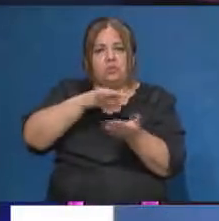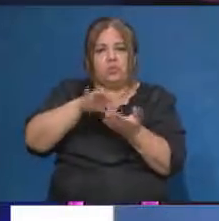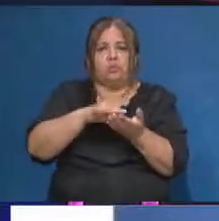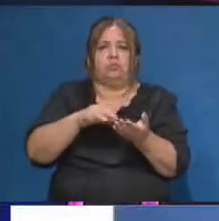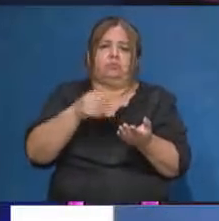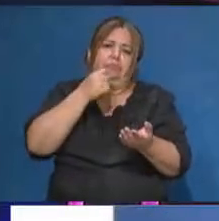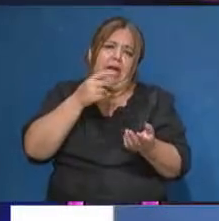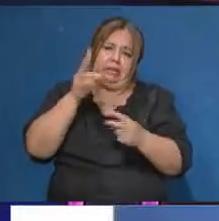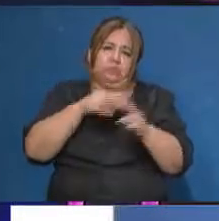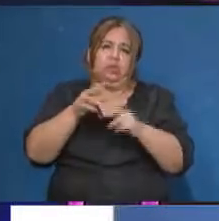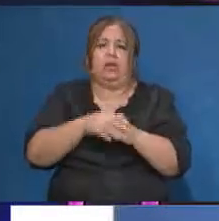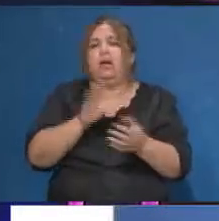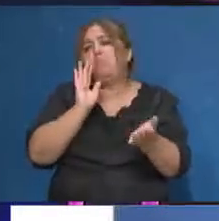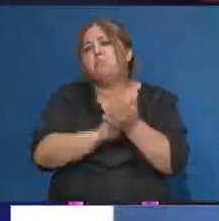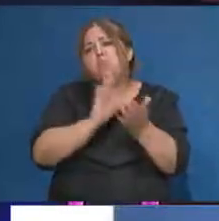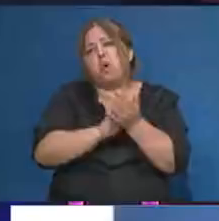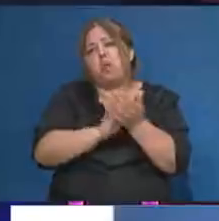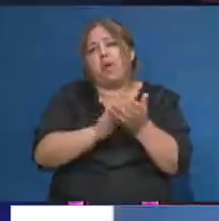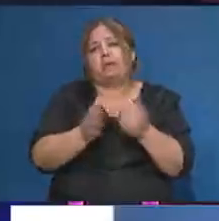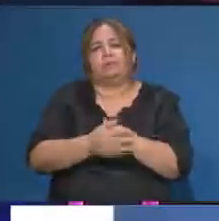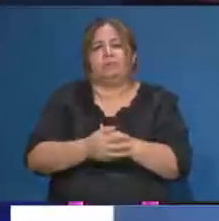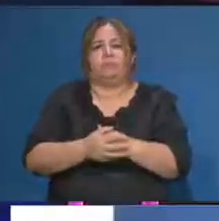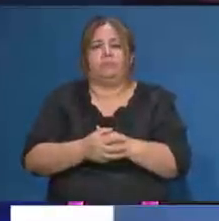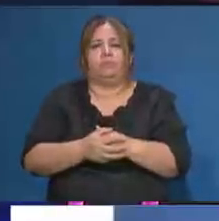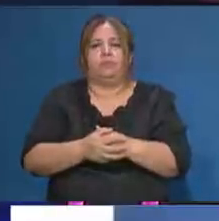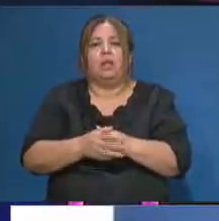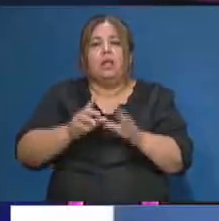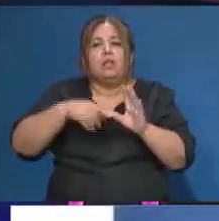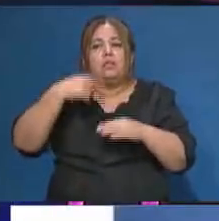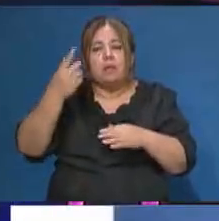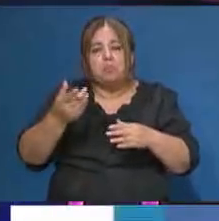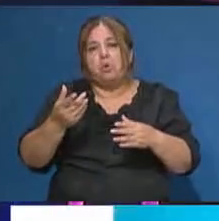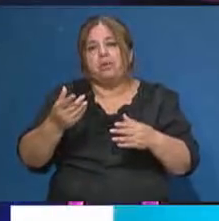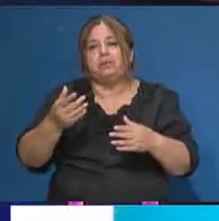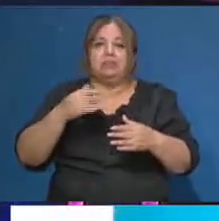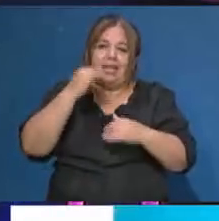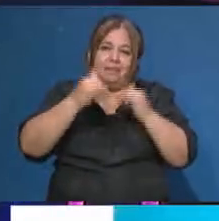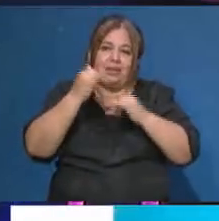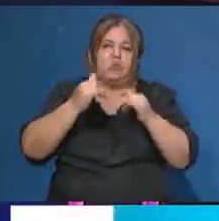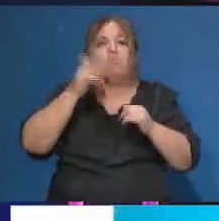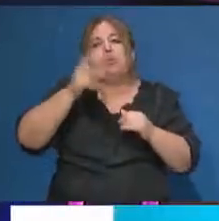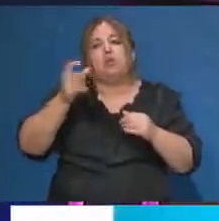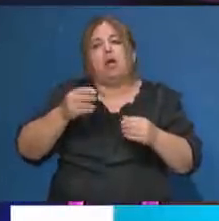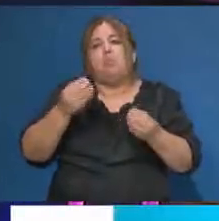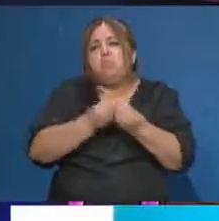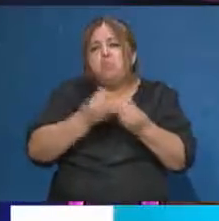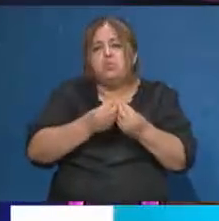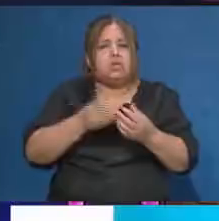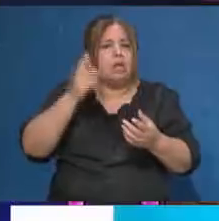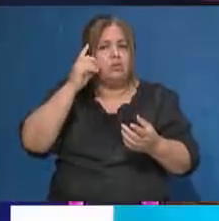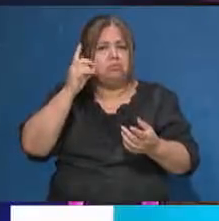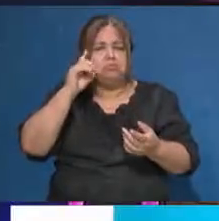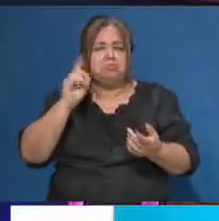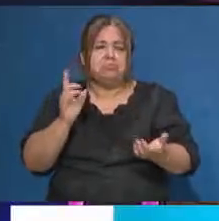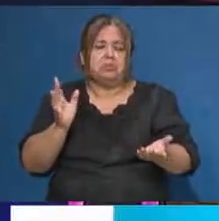probarlo, obviamente. probarlo, pero toda esta explicación no sabés lo bien que viene, ¿no? Porque mucha gente no se anima pensando tal vez que es más difícil que lo que